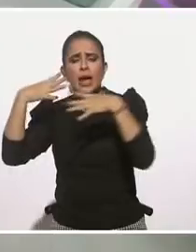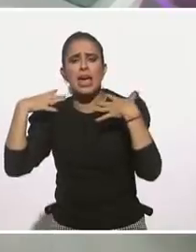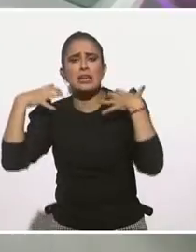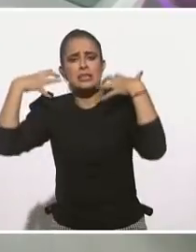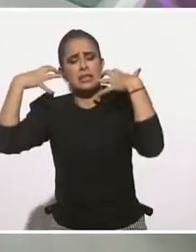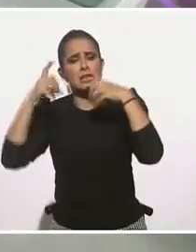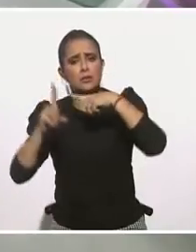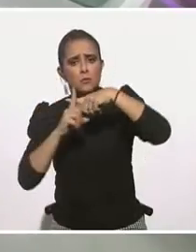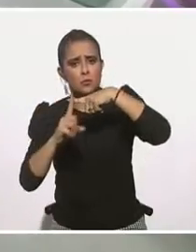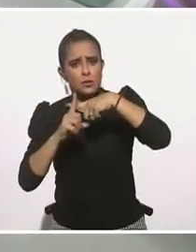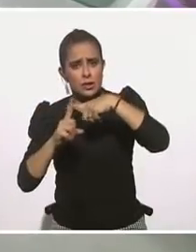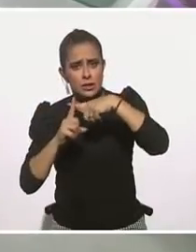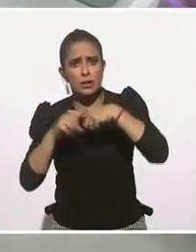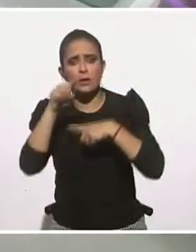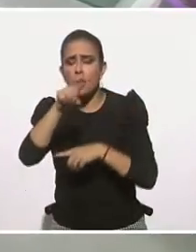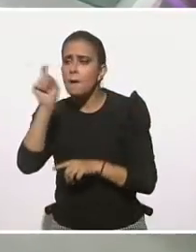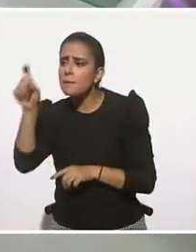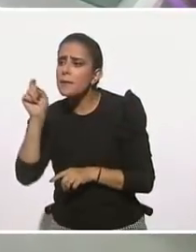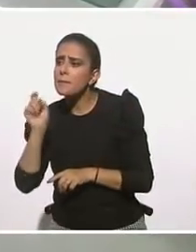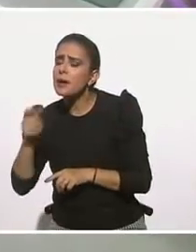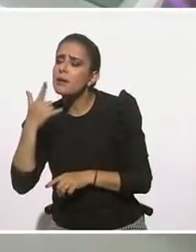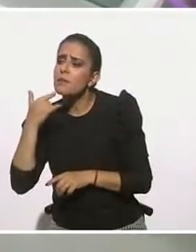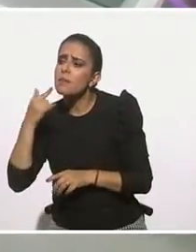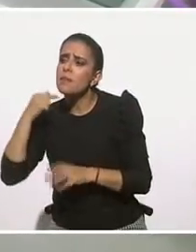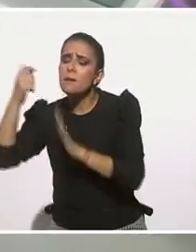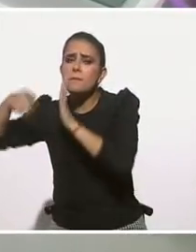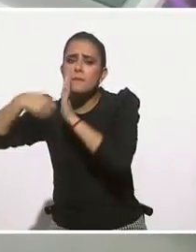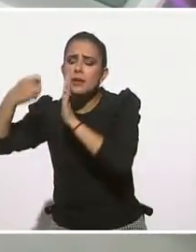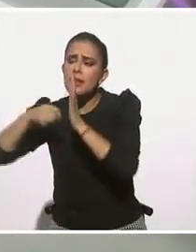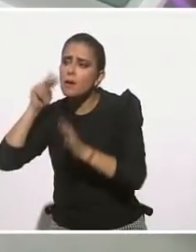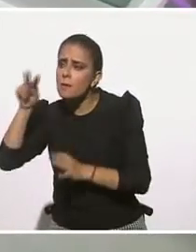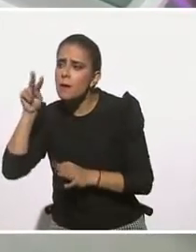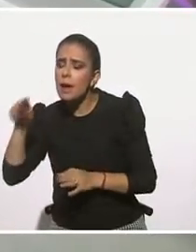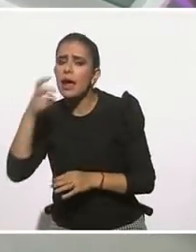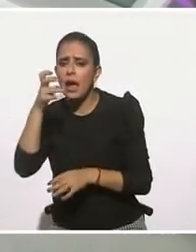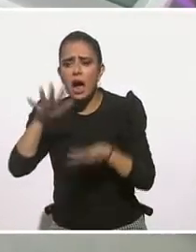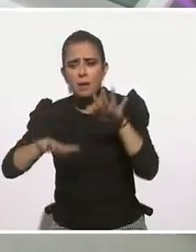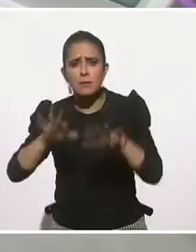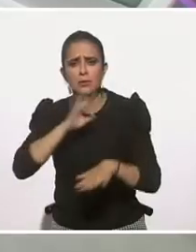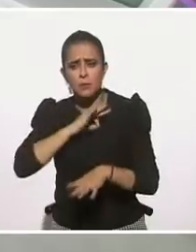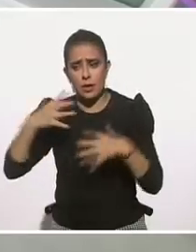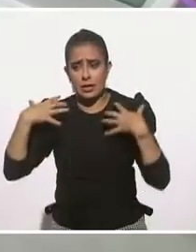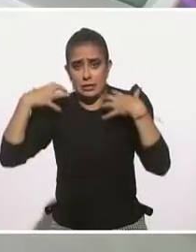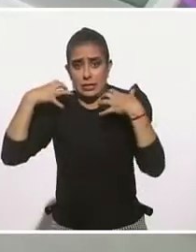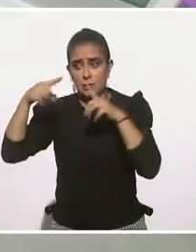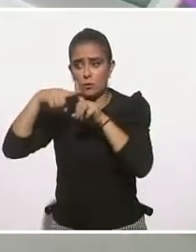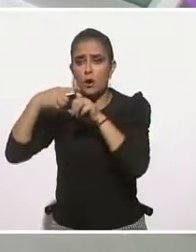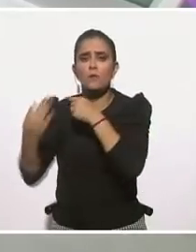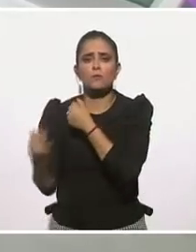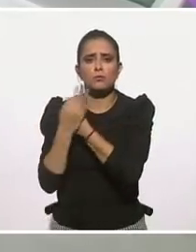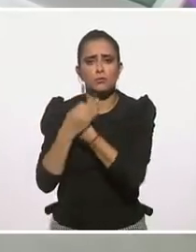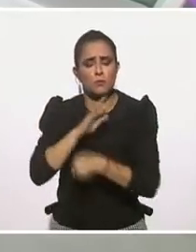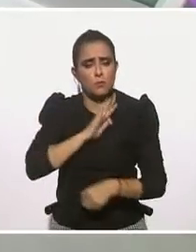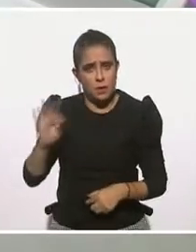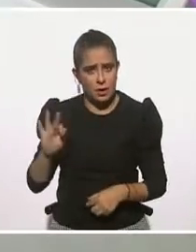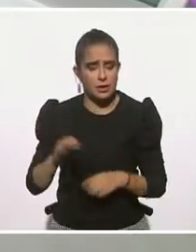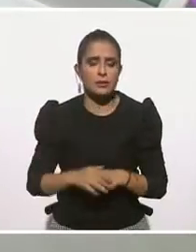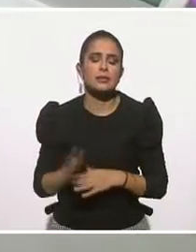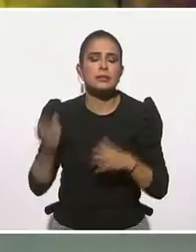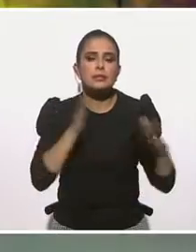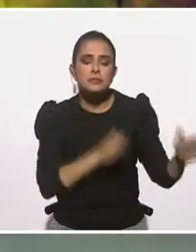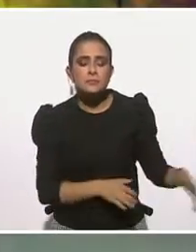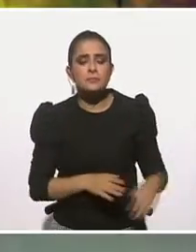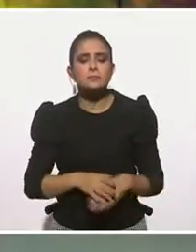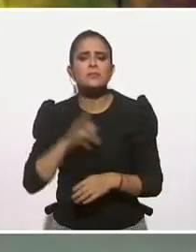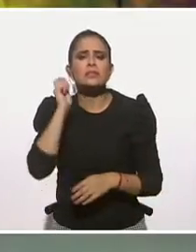los materiales sobre el tema de estrés. También nuestra última pregunta que nos dejan en llamadas, ¿qué